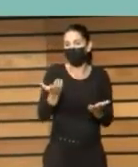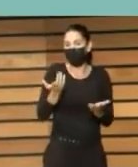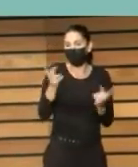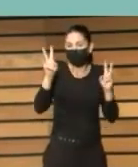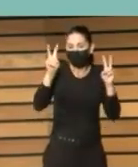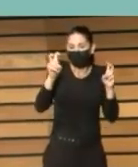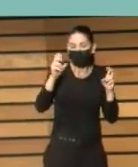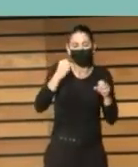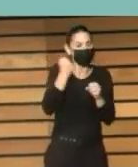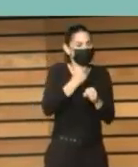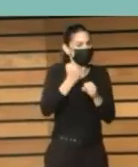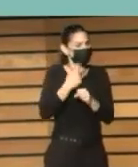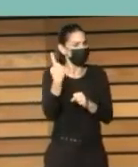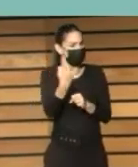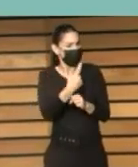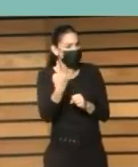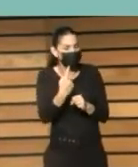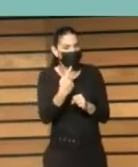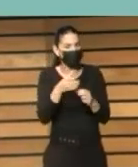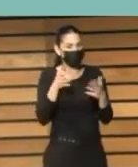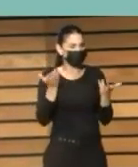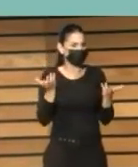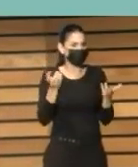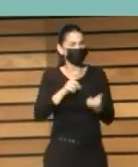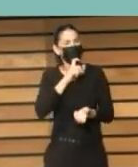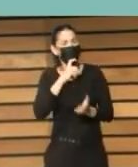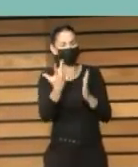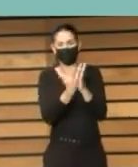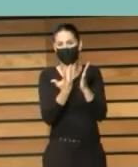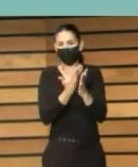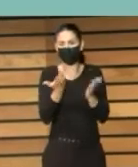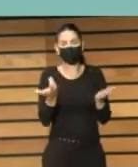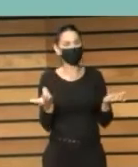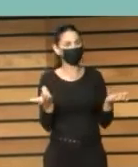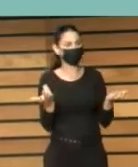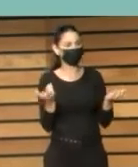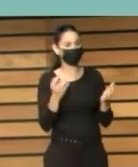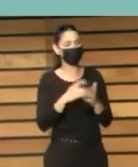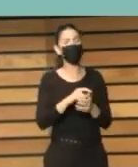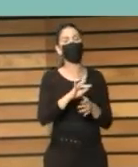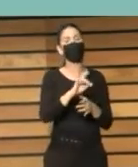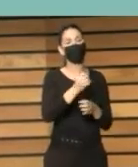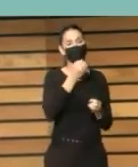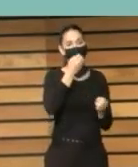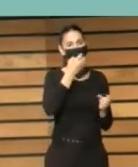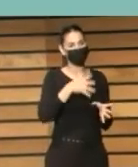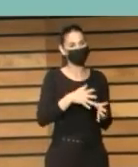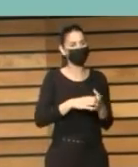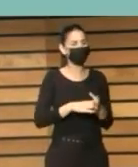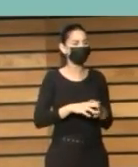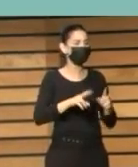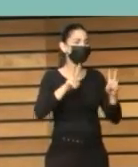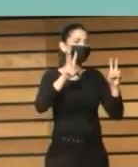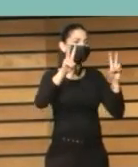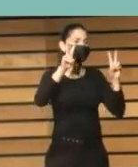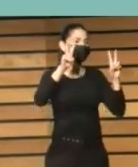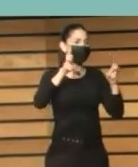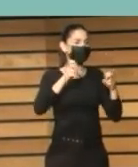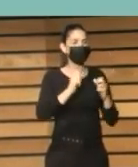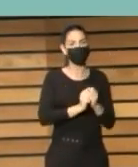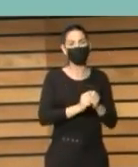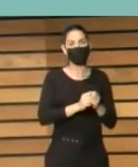esta con estos proyectos y con estas perspectivas? Sí bueno yo creo que todas estas iniciativas